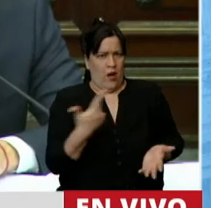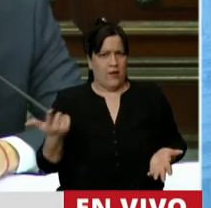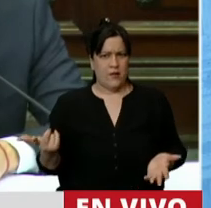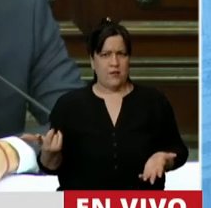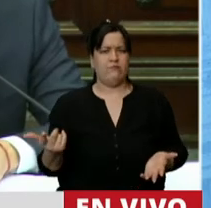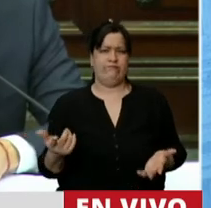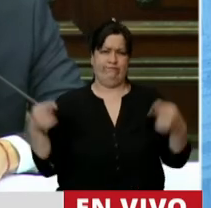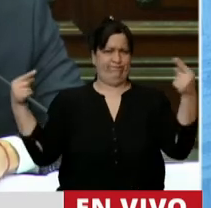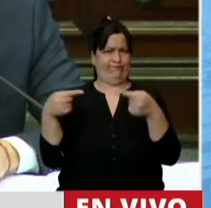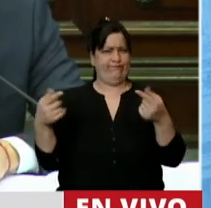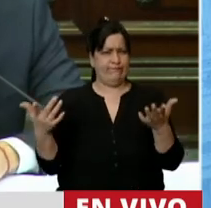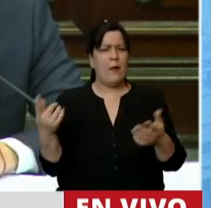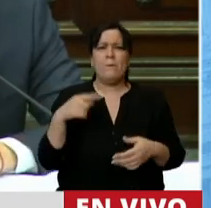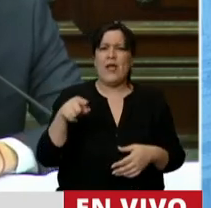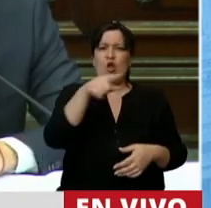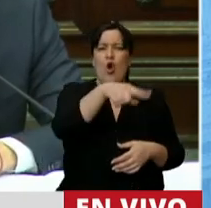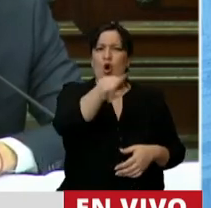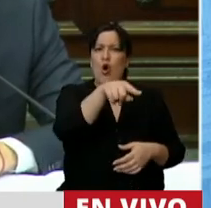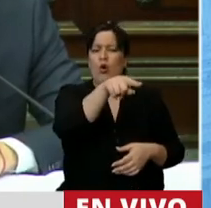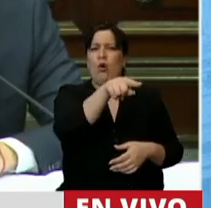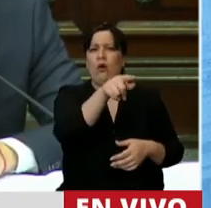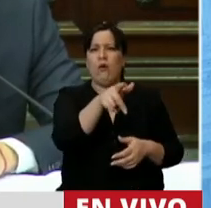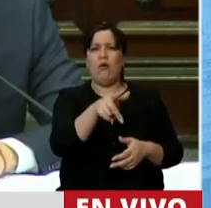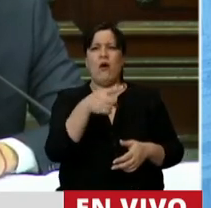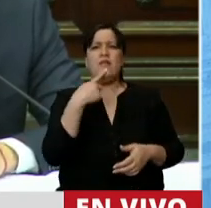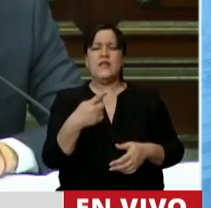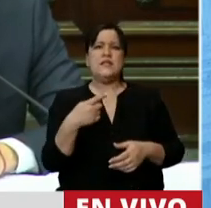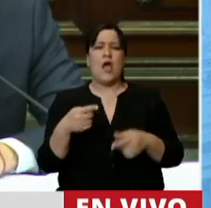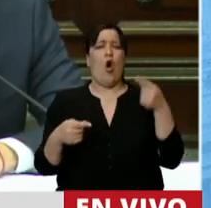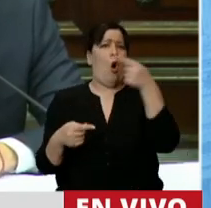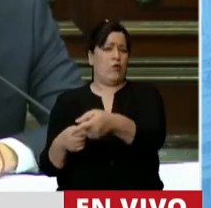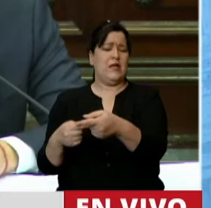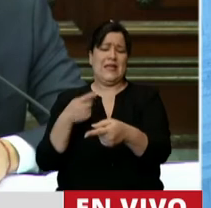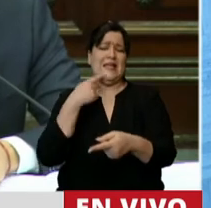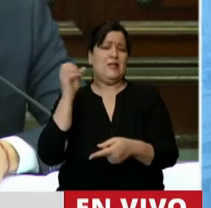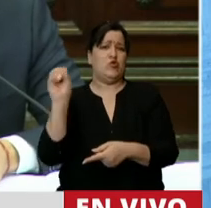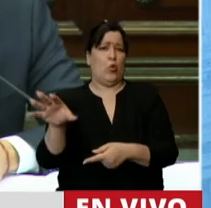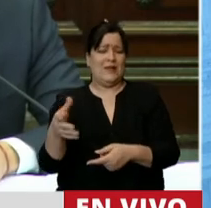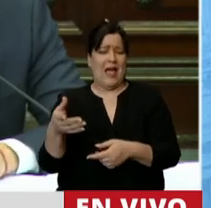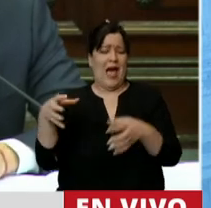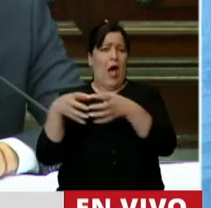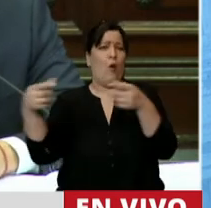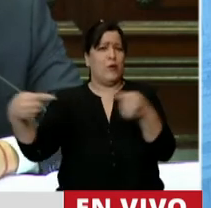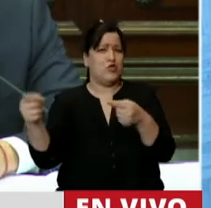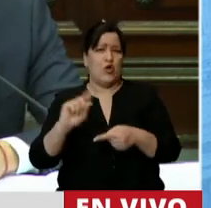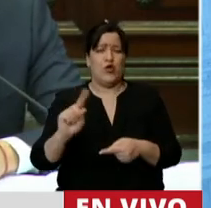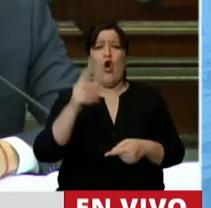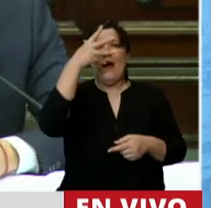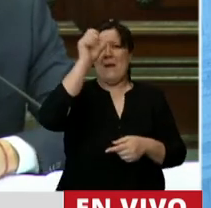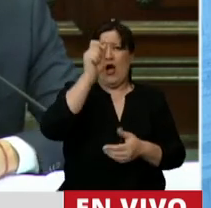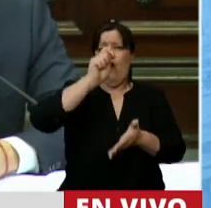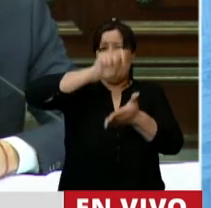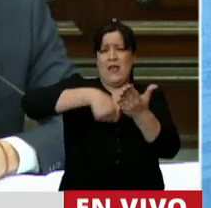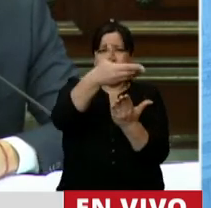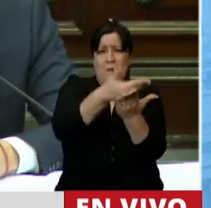Ahora, si usted no la insulten a la oposición, si el presidente a través de un embajador firma el